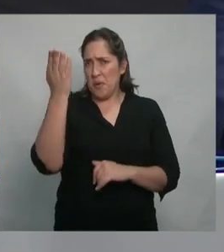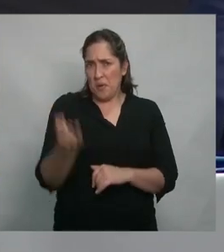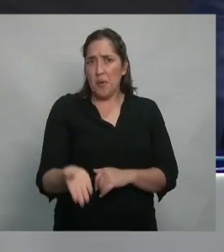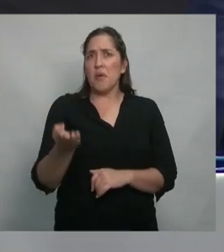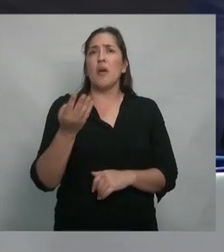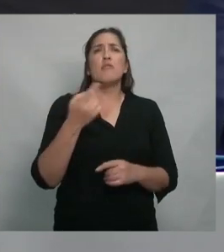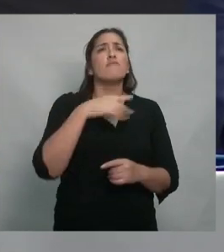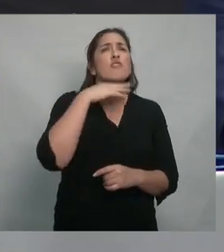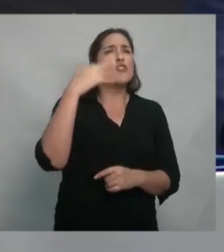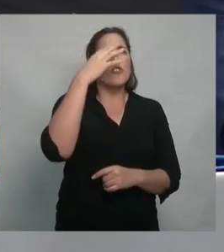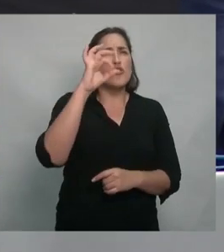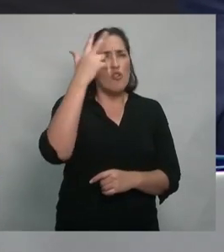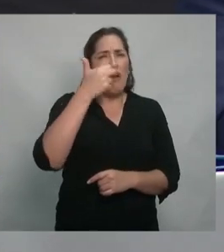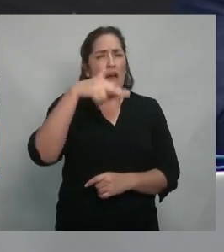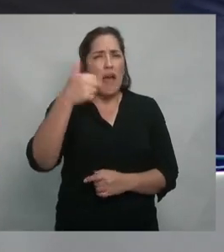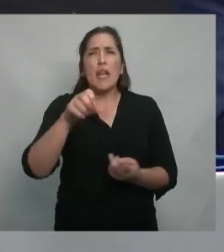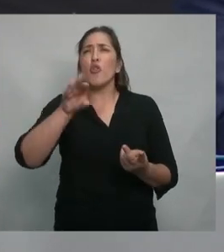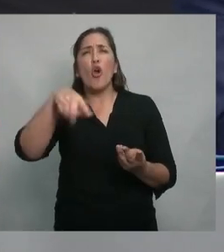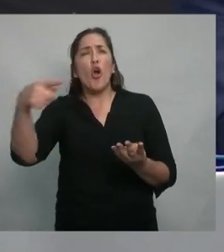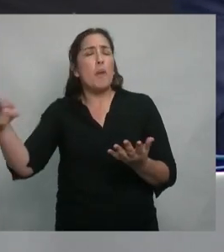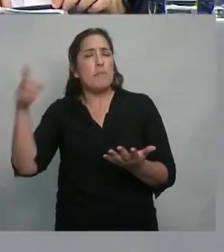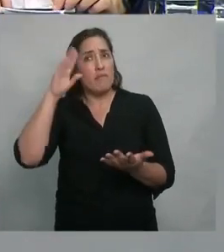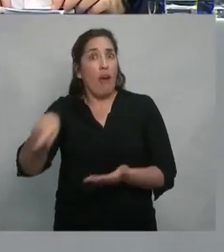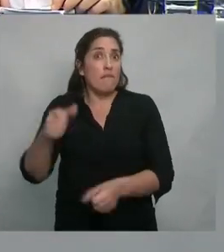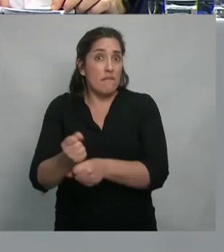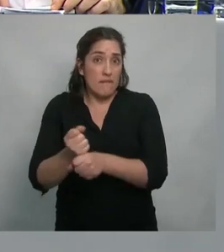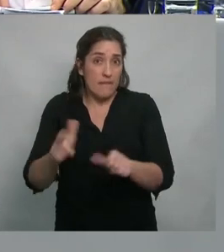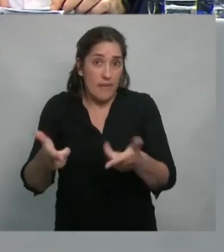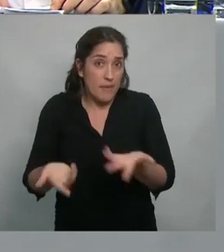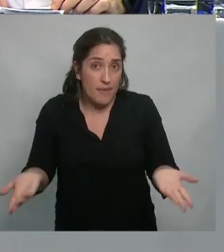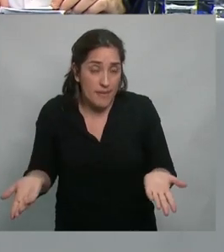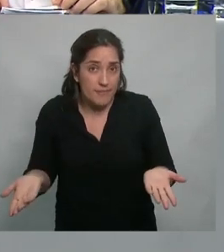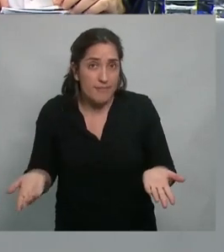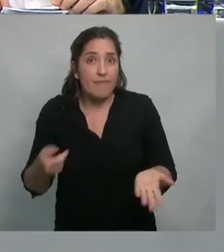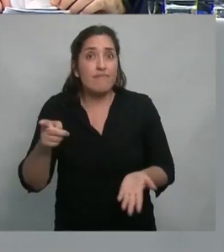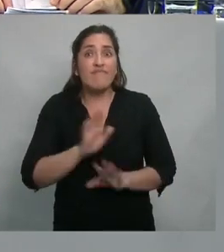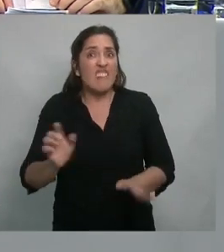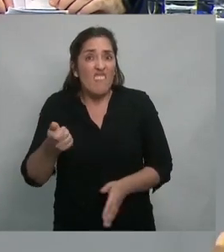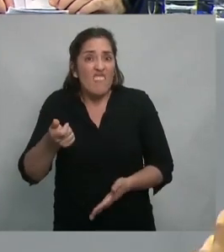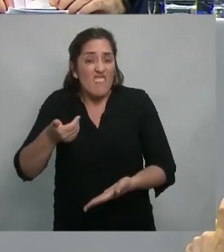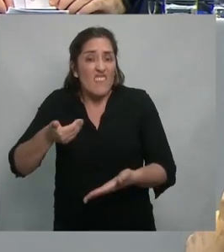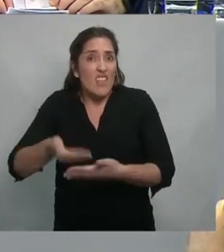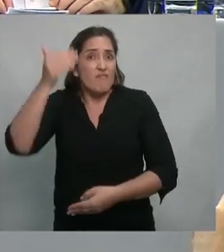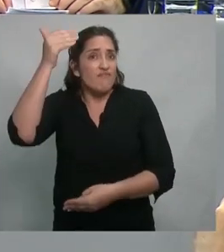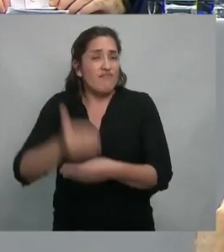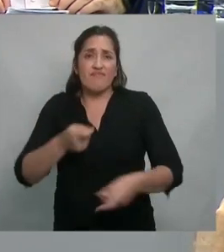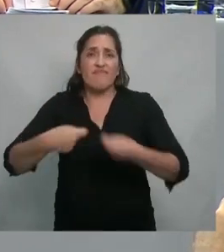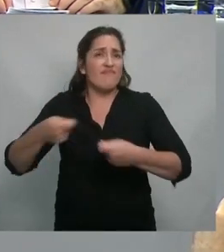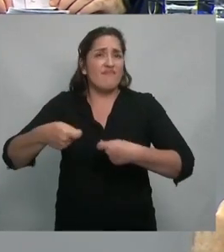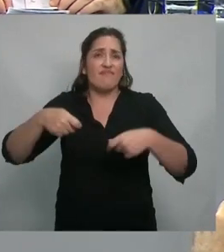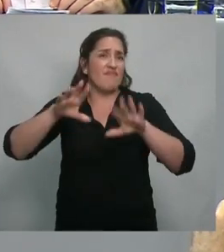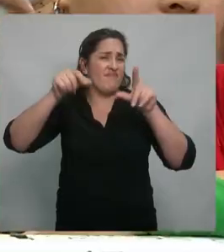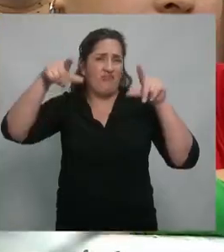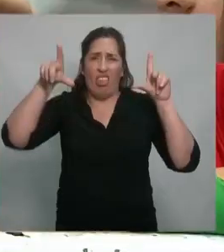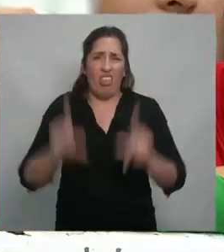sé Giovanna era una de ellas y no me acuerdo el nombre de las otras tres eran sus últimos días de trabajo porque estaban liquidando el stock